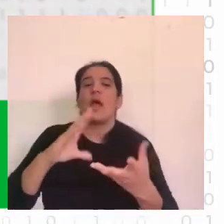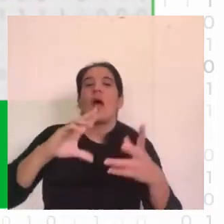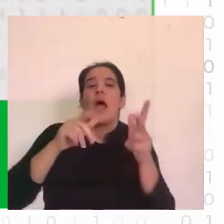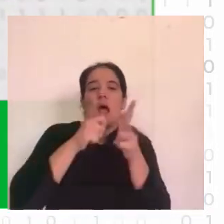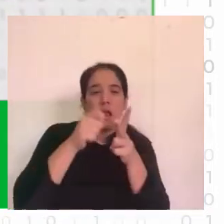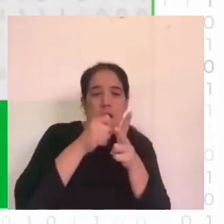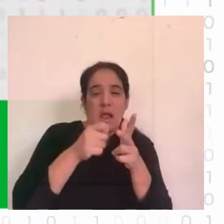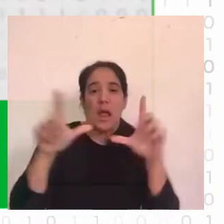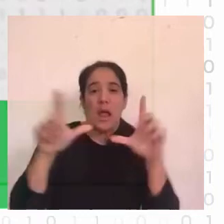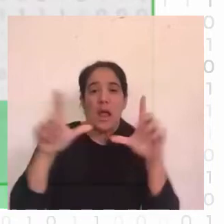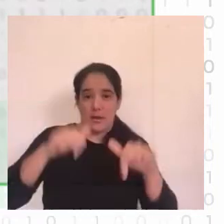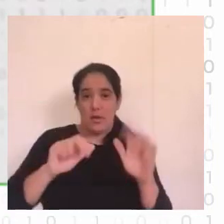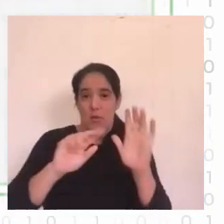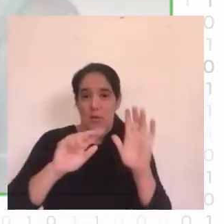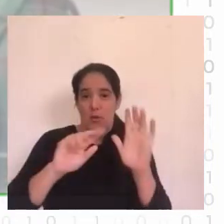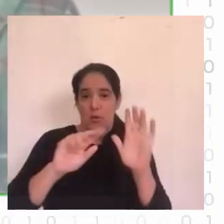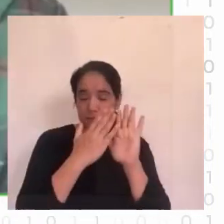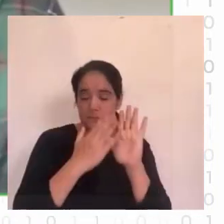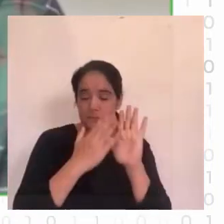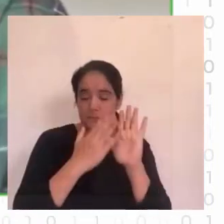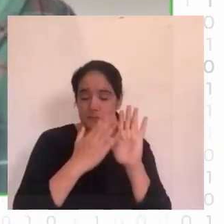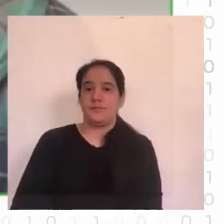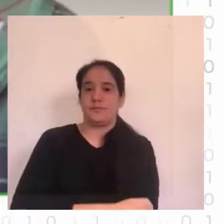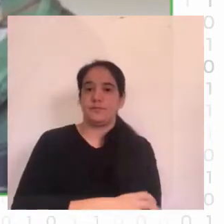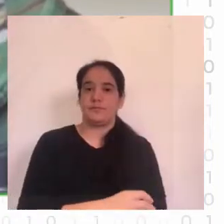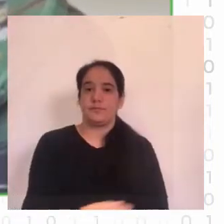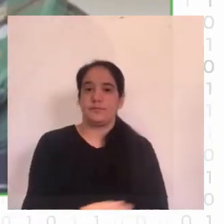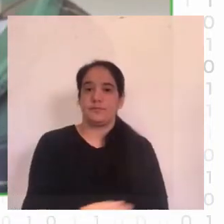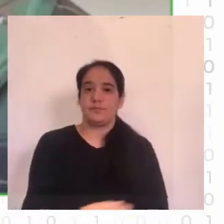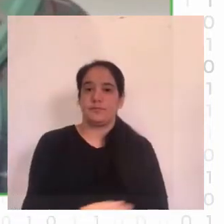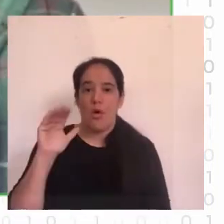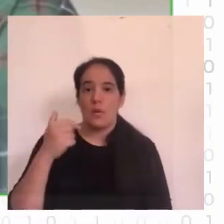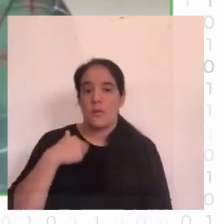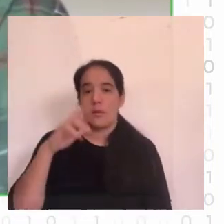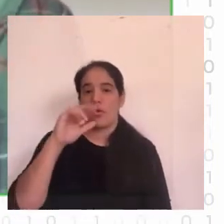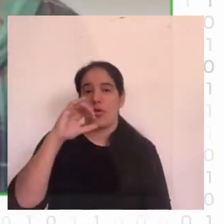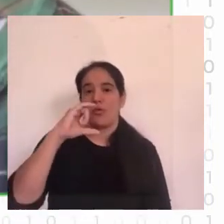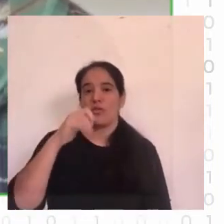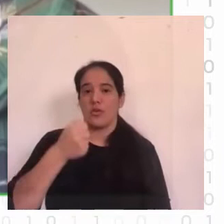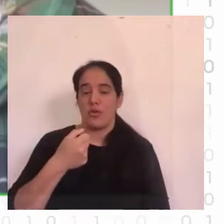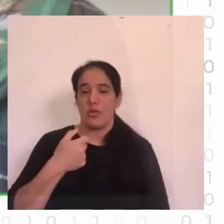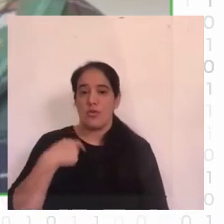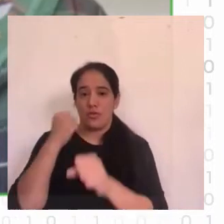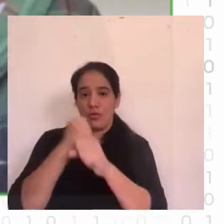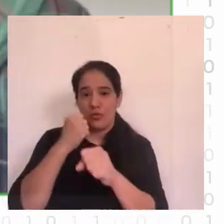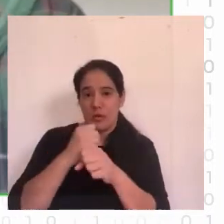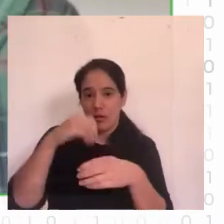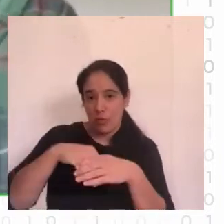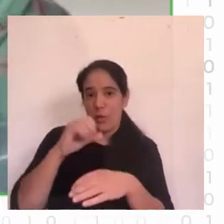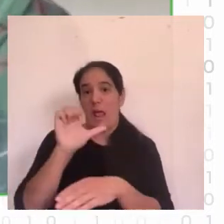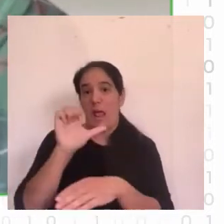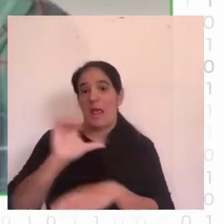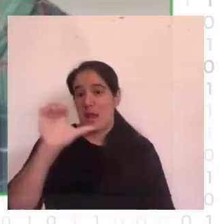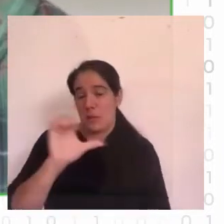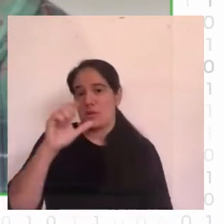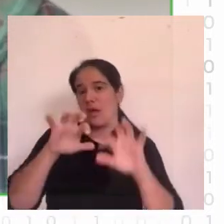para una empresa uruguaya. Hola mi nombre es Rocío trabajo en Machine Learning en Trio Labs y hoy quisiera comentarles sobre nuestro